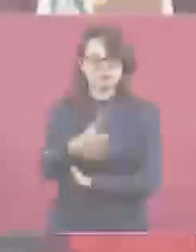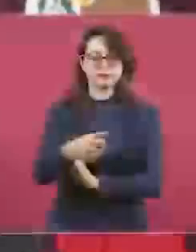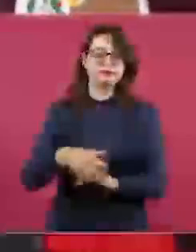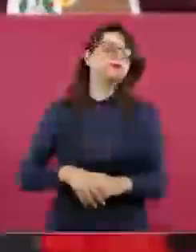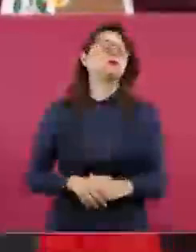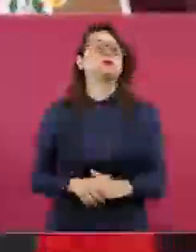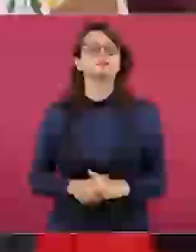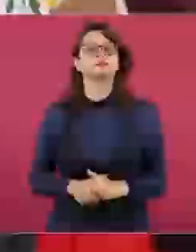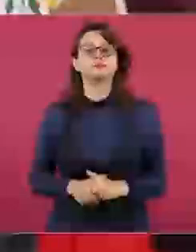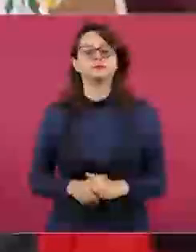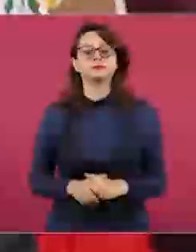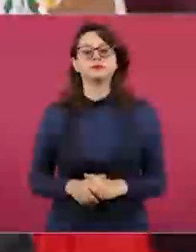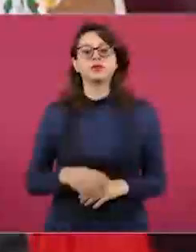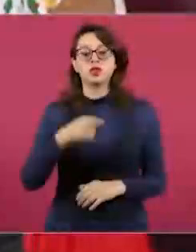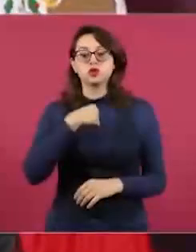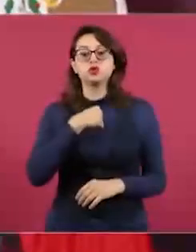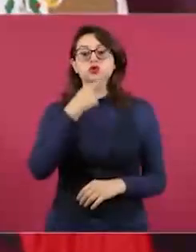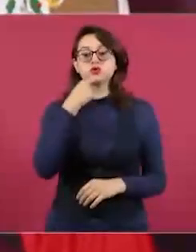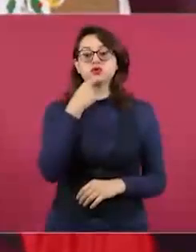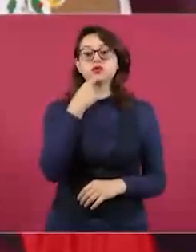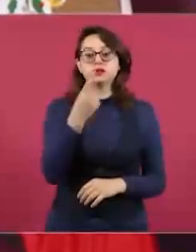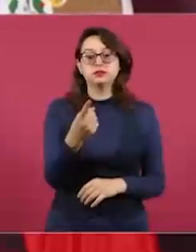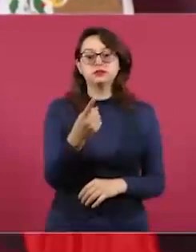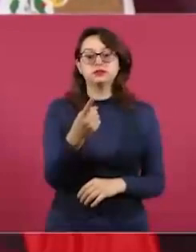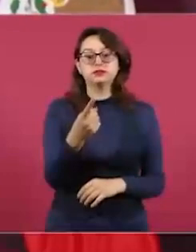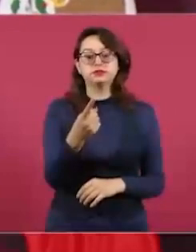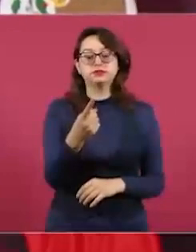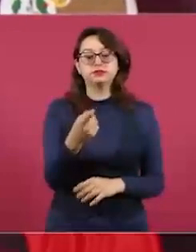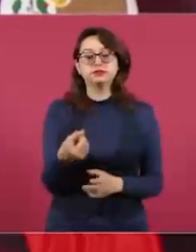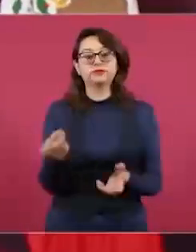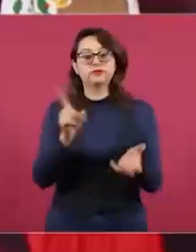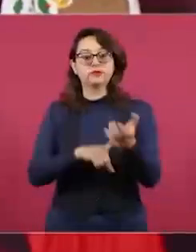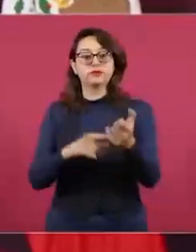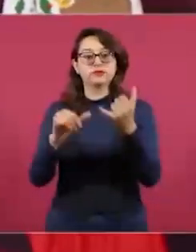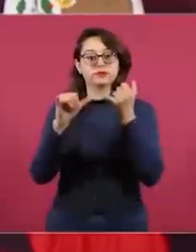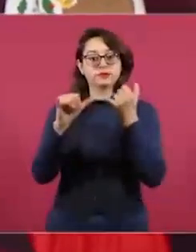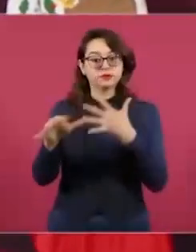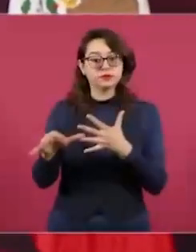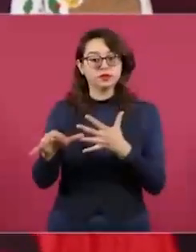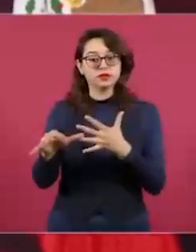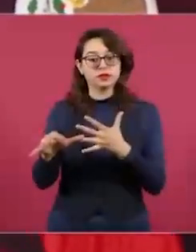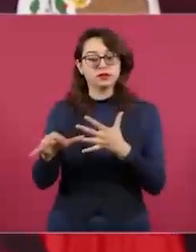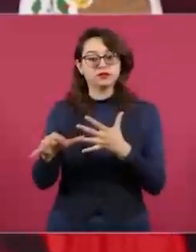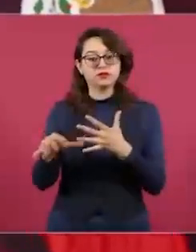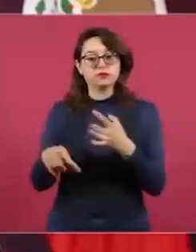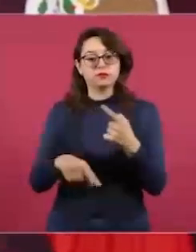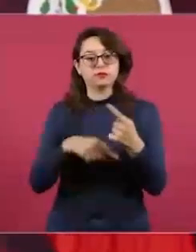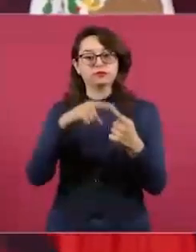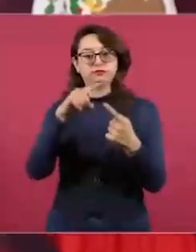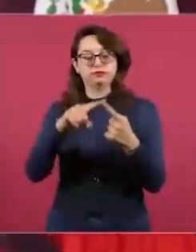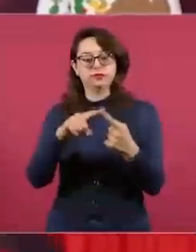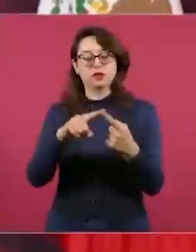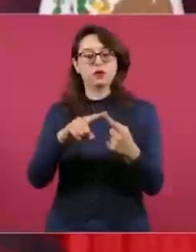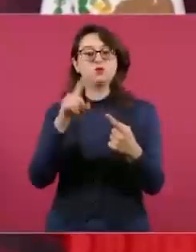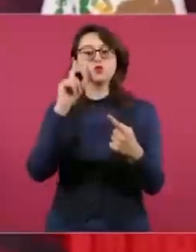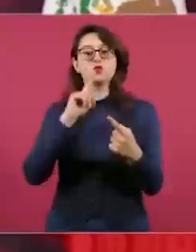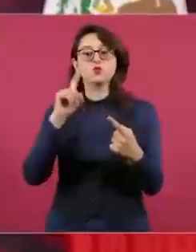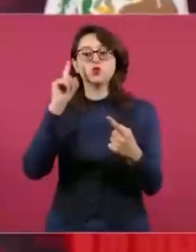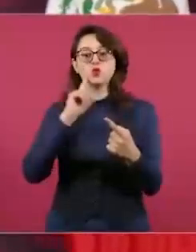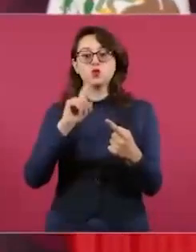sostuve que en ese fraude participó la maestra Elbester